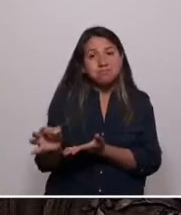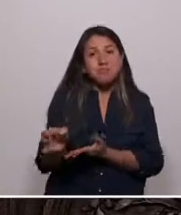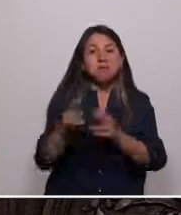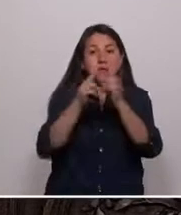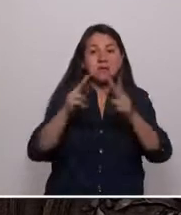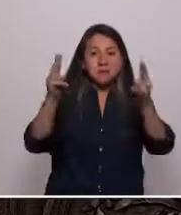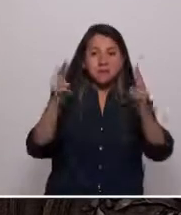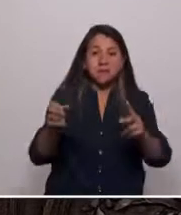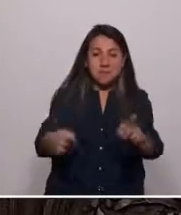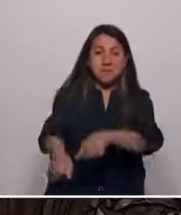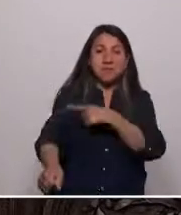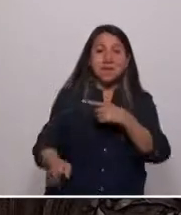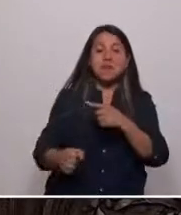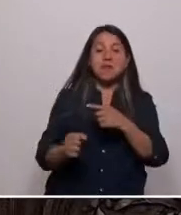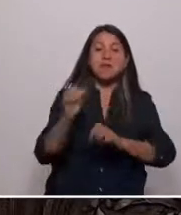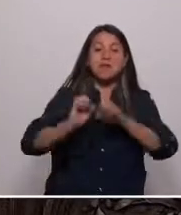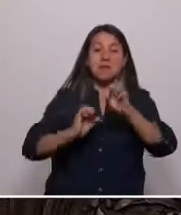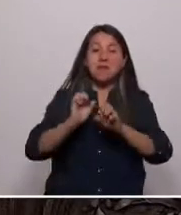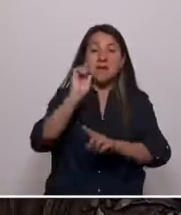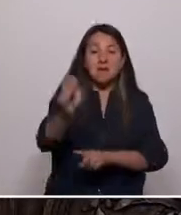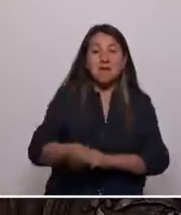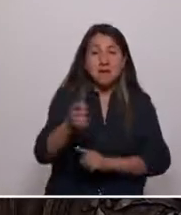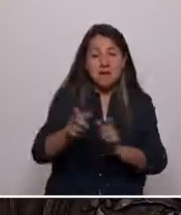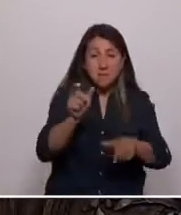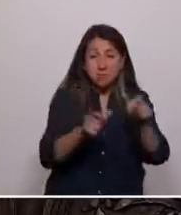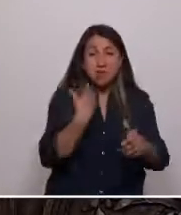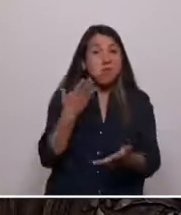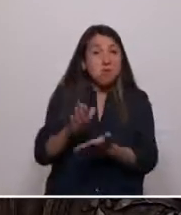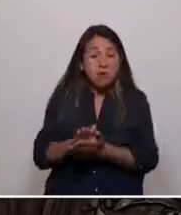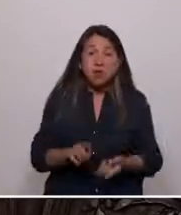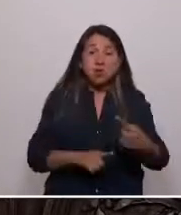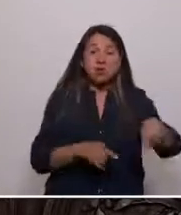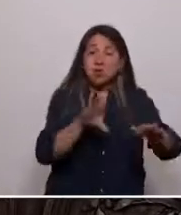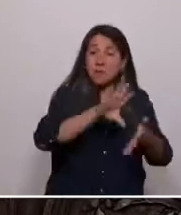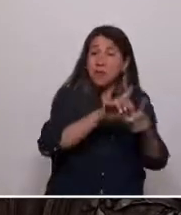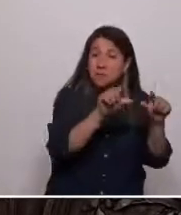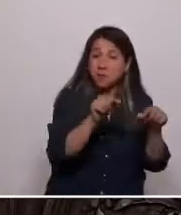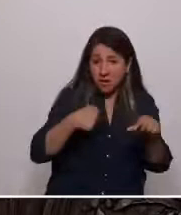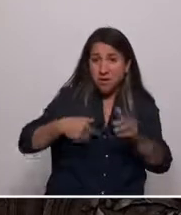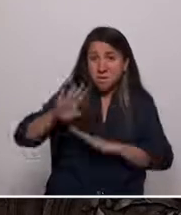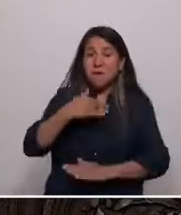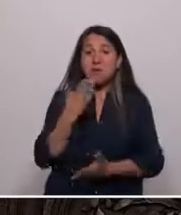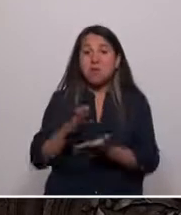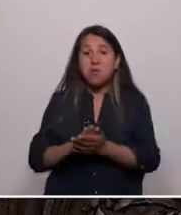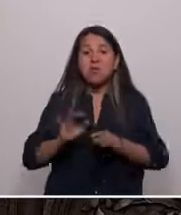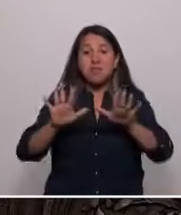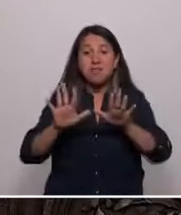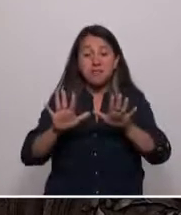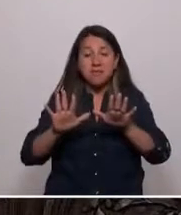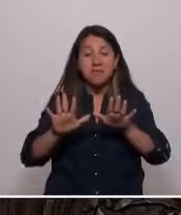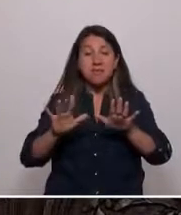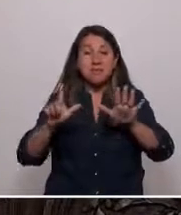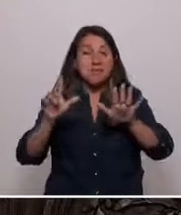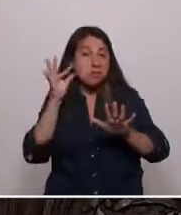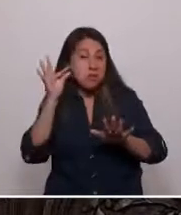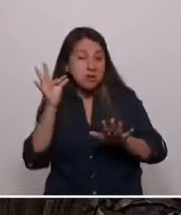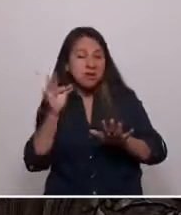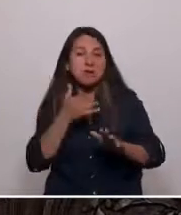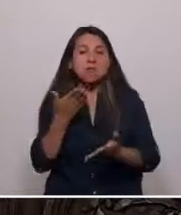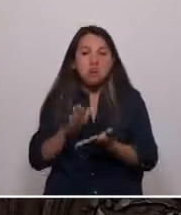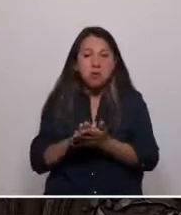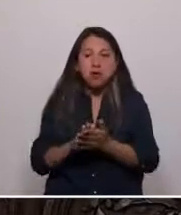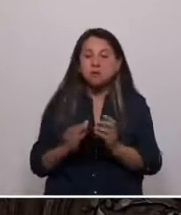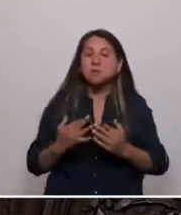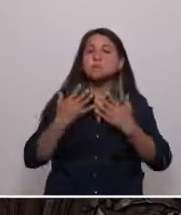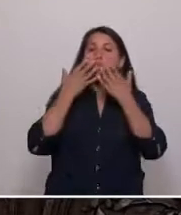fábricas de Pélez, donde la gente muere y enferma más que en el resto del país, donde siete de cada diez mujeres tienen altos niveles de metales pesados en la